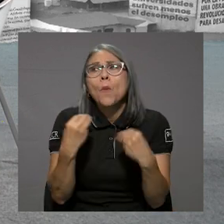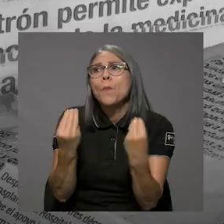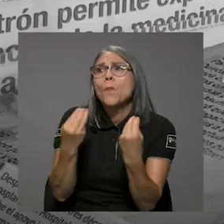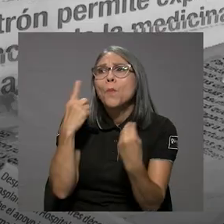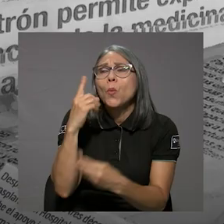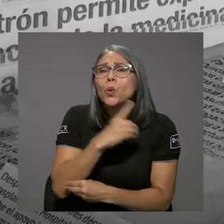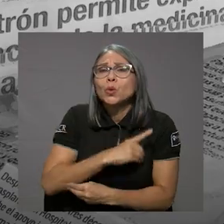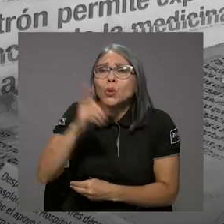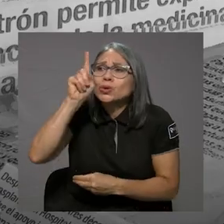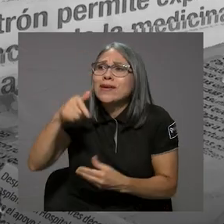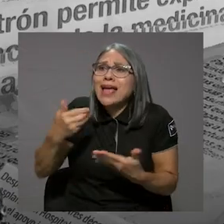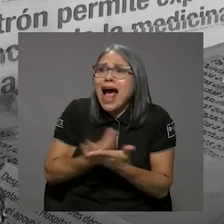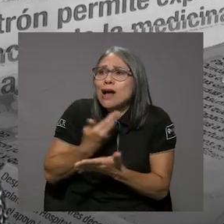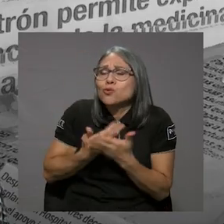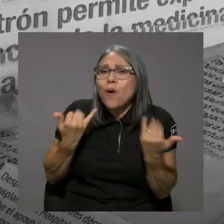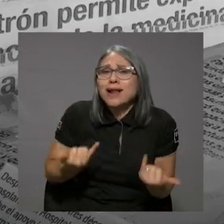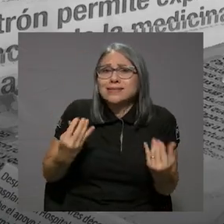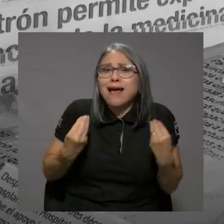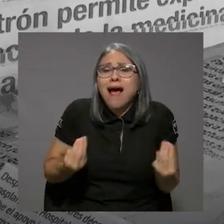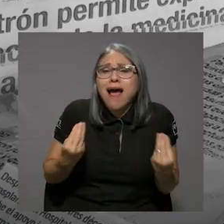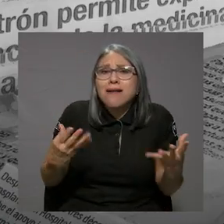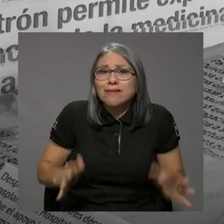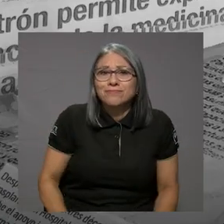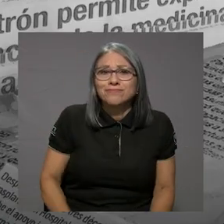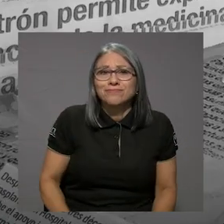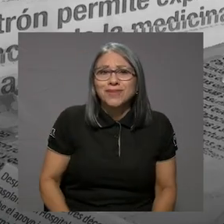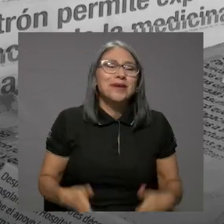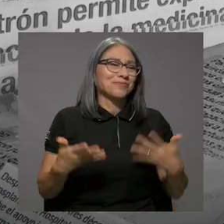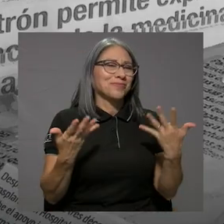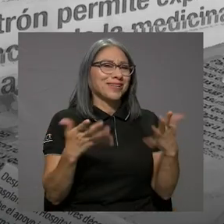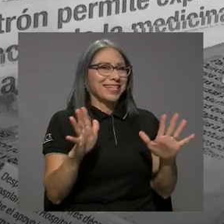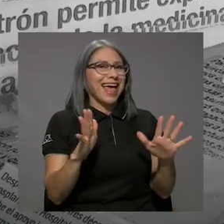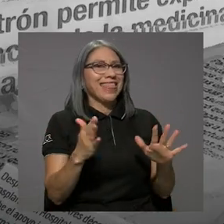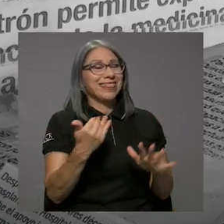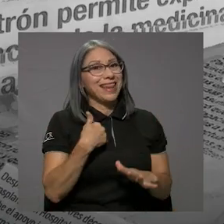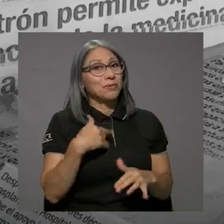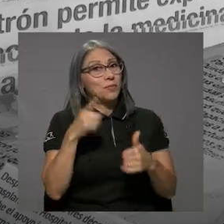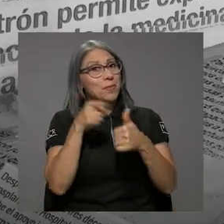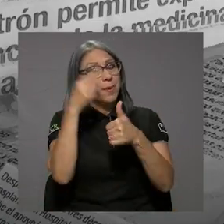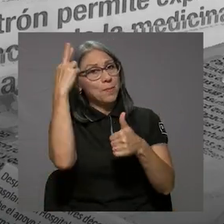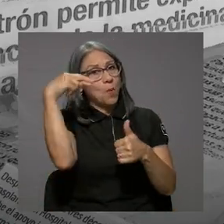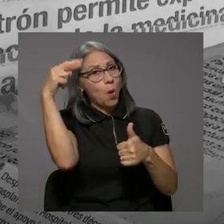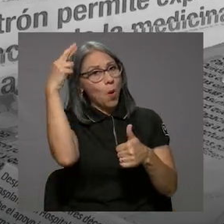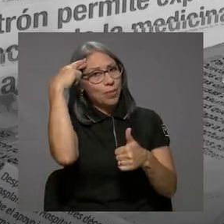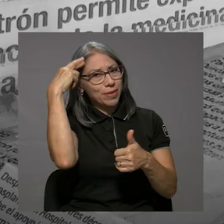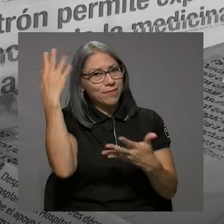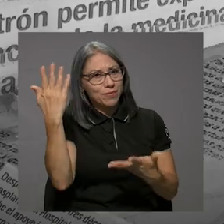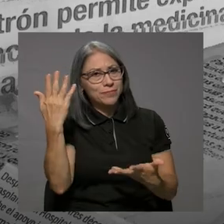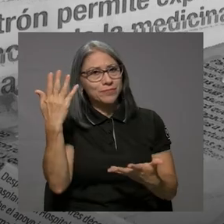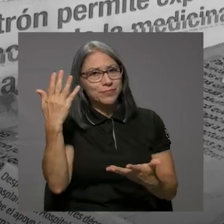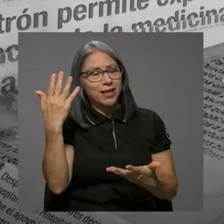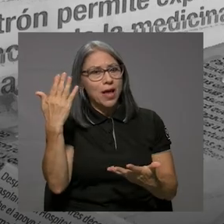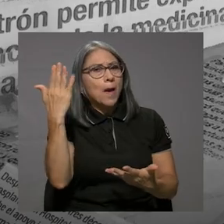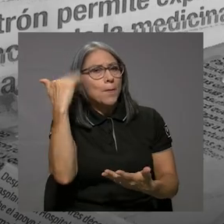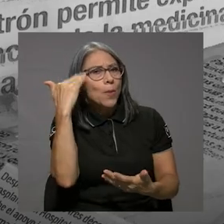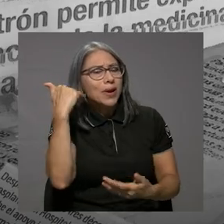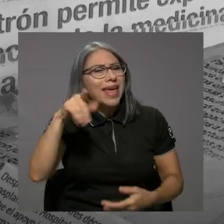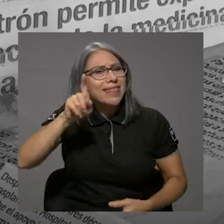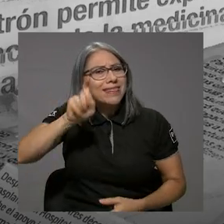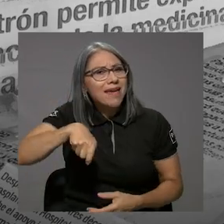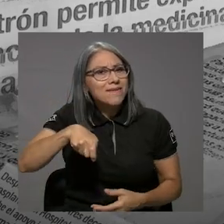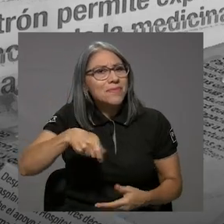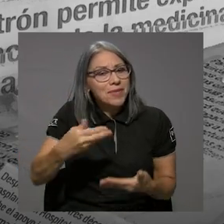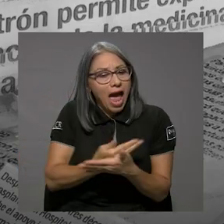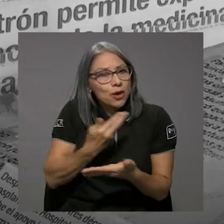defender. Hay que actualizar, no es posible. Bueno, ya tenemos el primer motivo esencial por qué